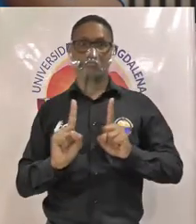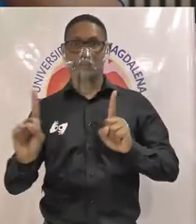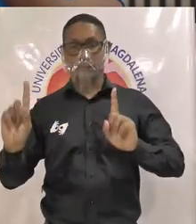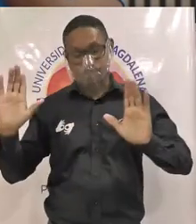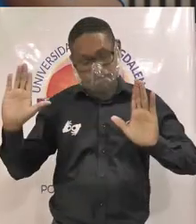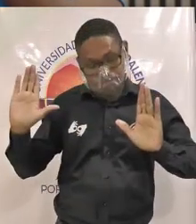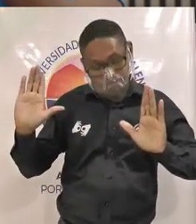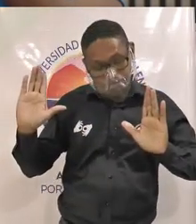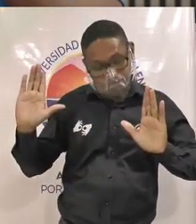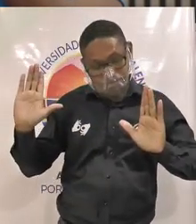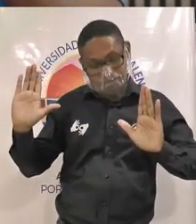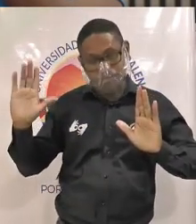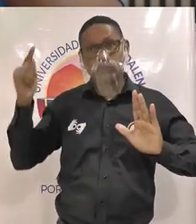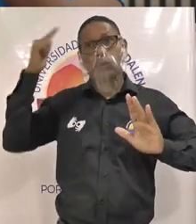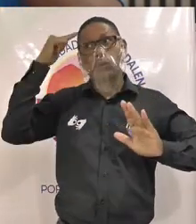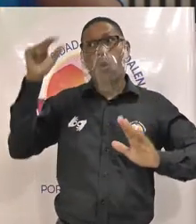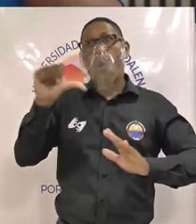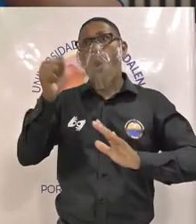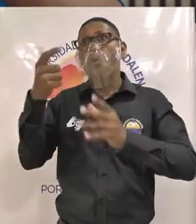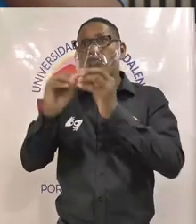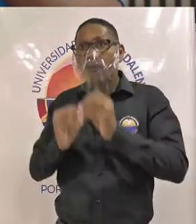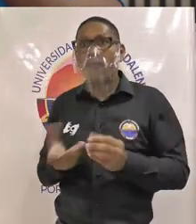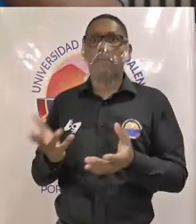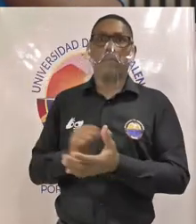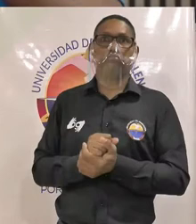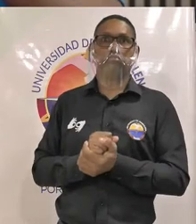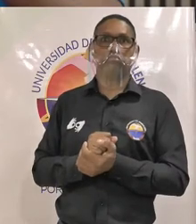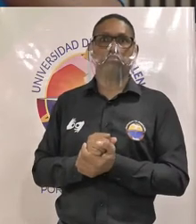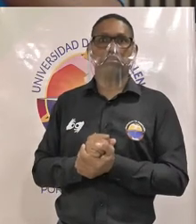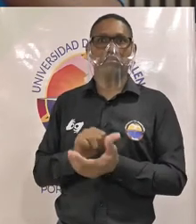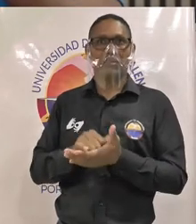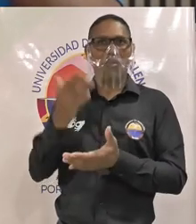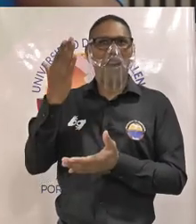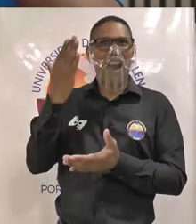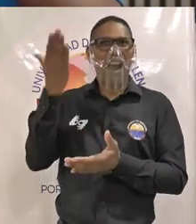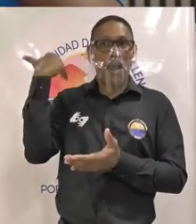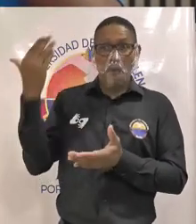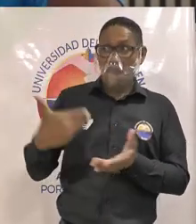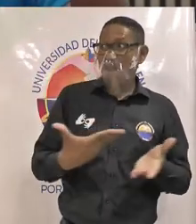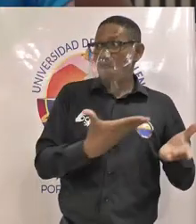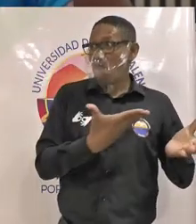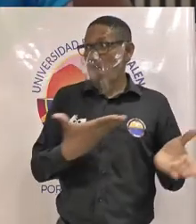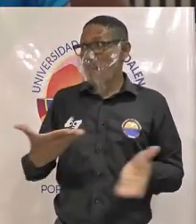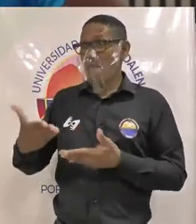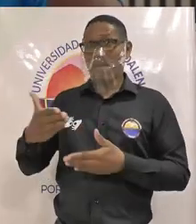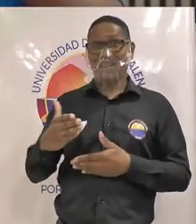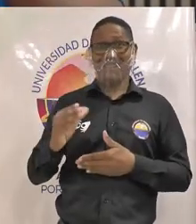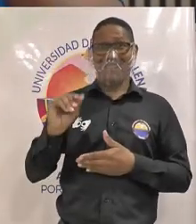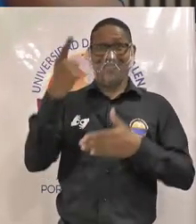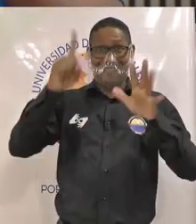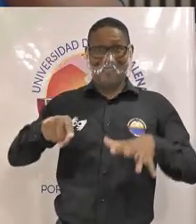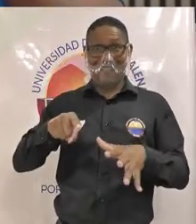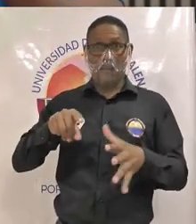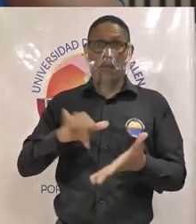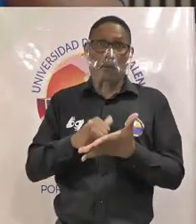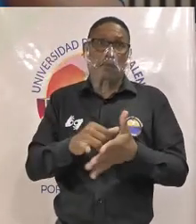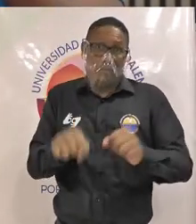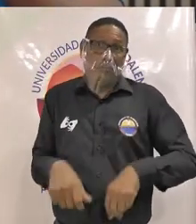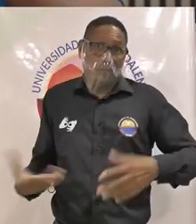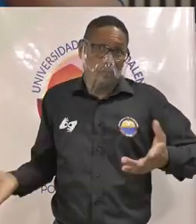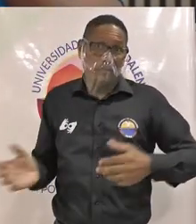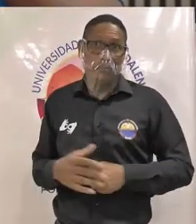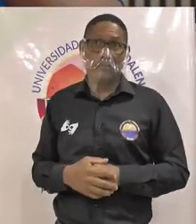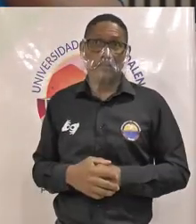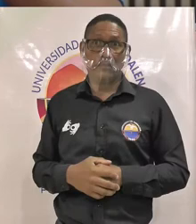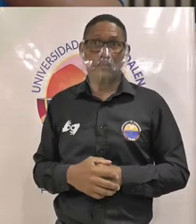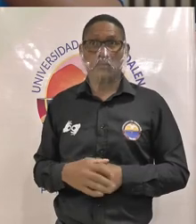que se podría buscar una alternativa así como se hizo el día de la bienvenida institucional nuestro compromiso parte con la calidad